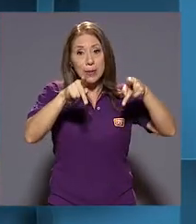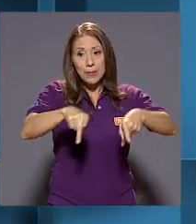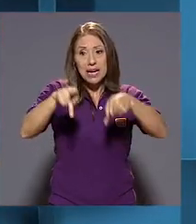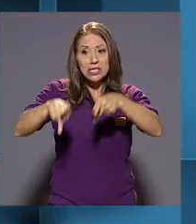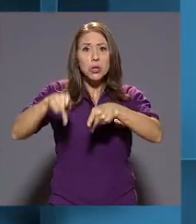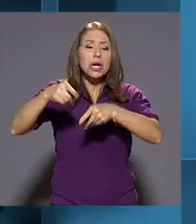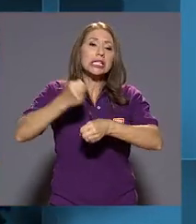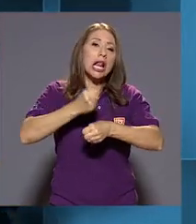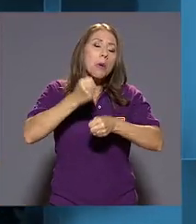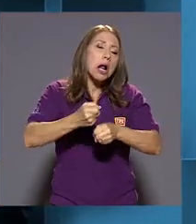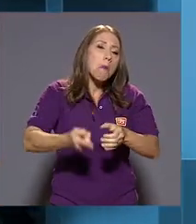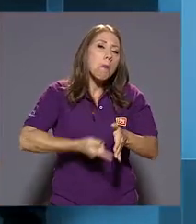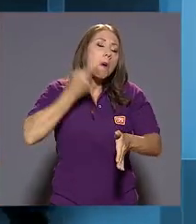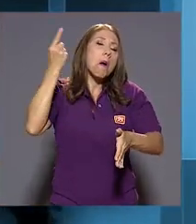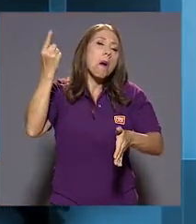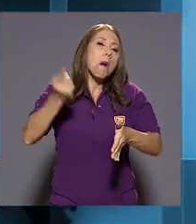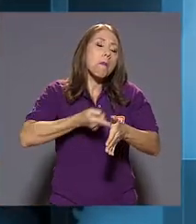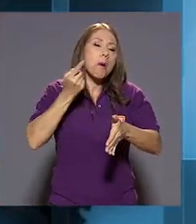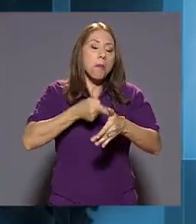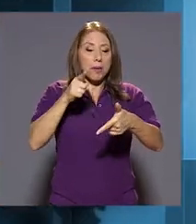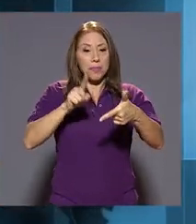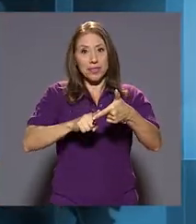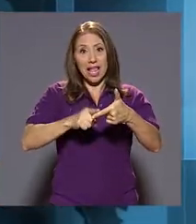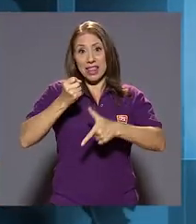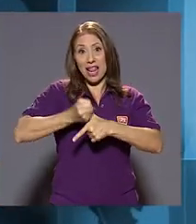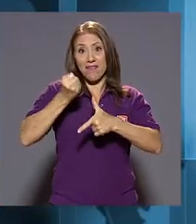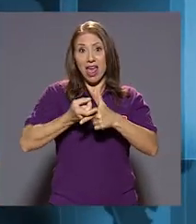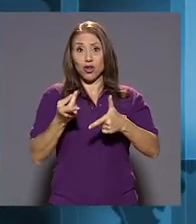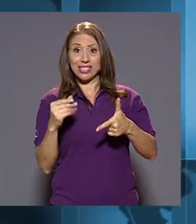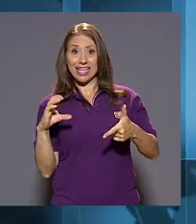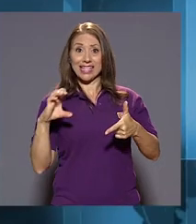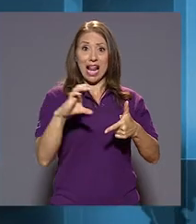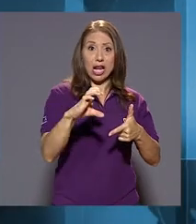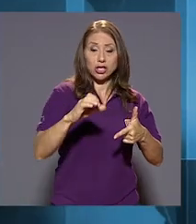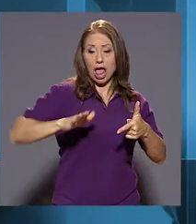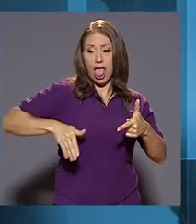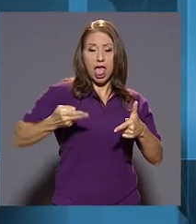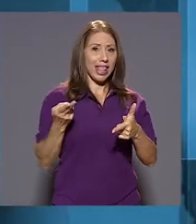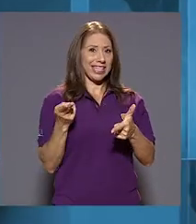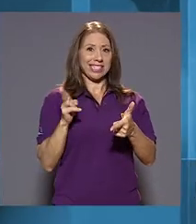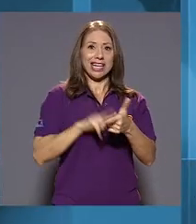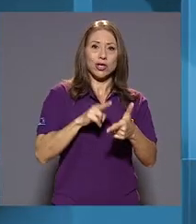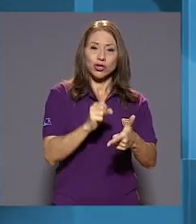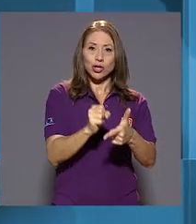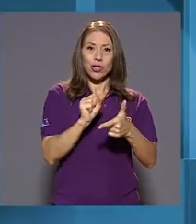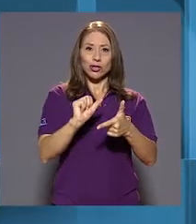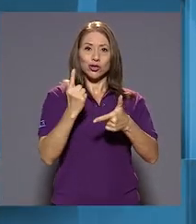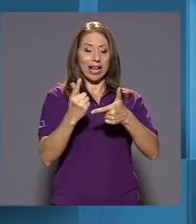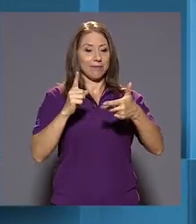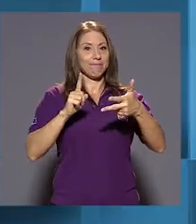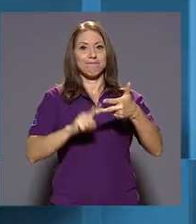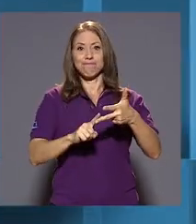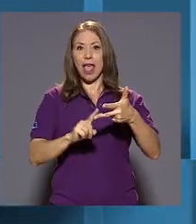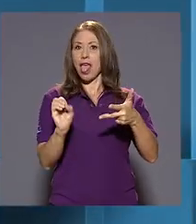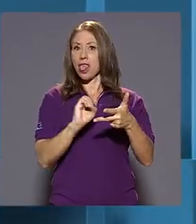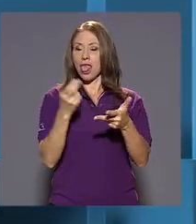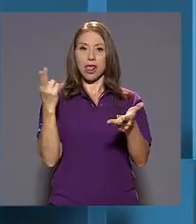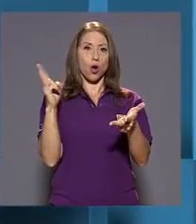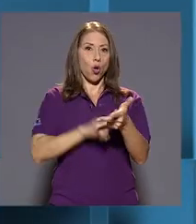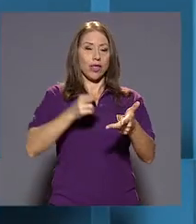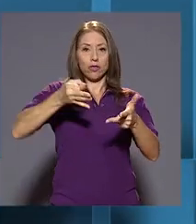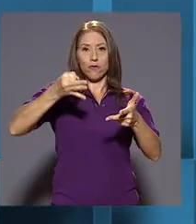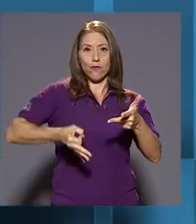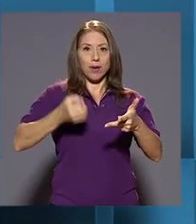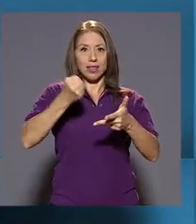forma ocasional, a los trabajadores asalariados que no están inscritos en la seguridad social y aquellos que carecen de un contrato